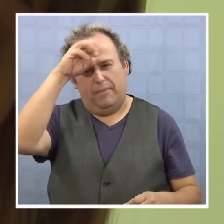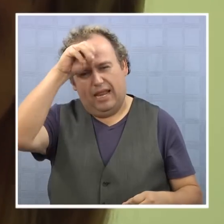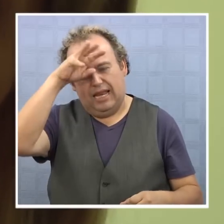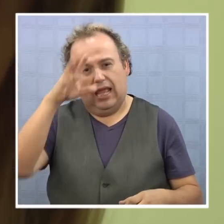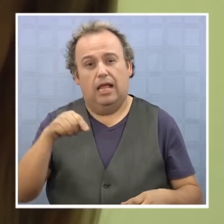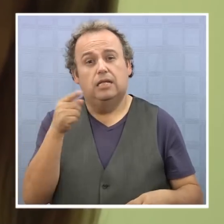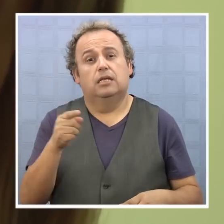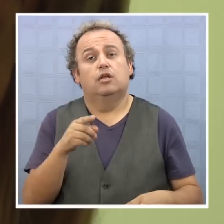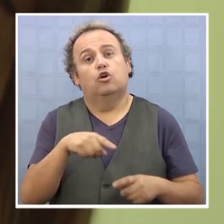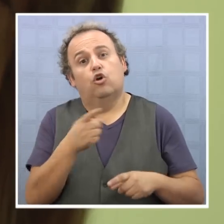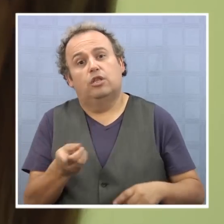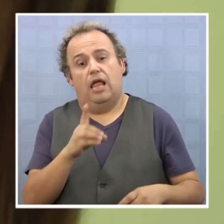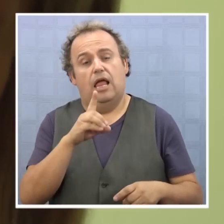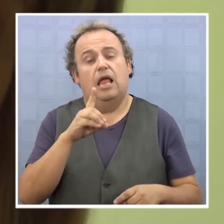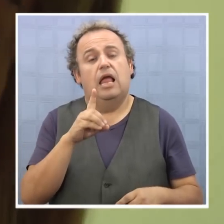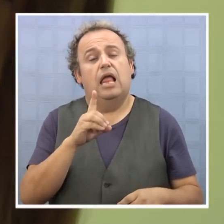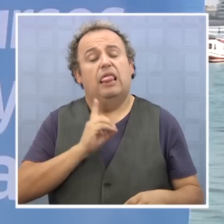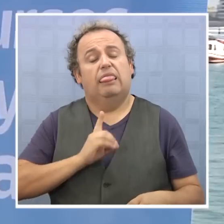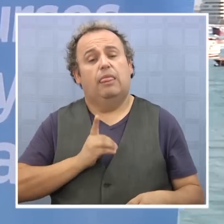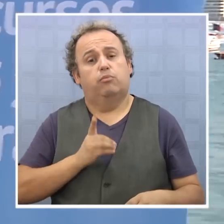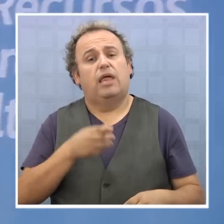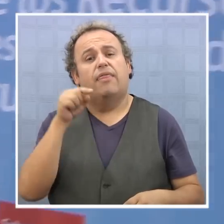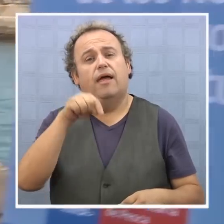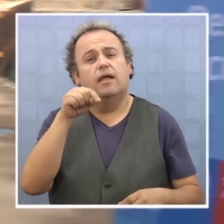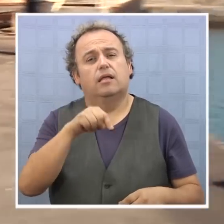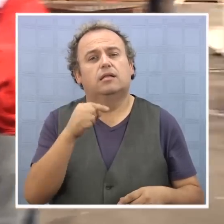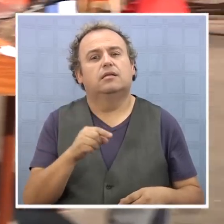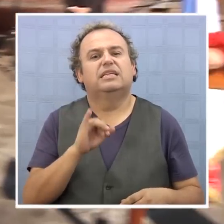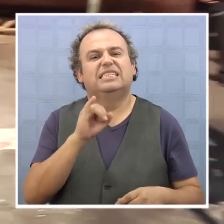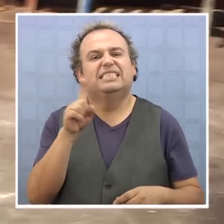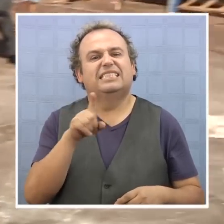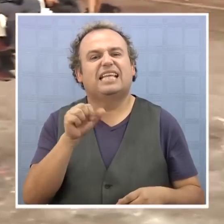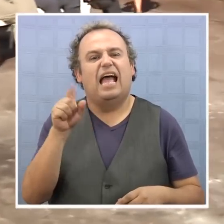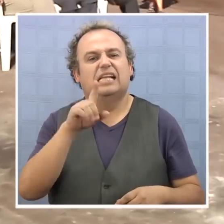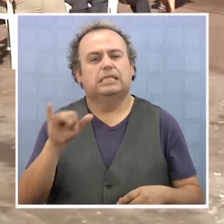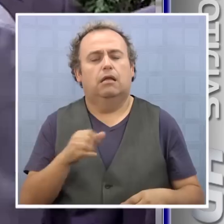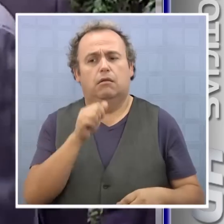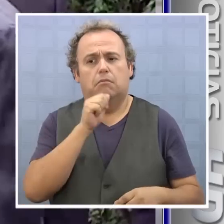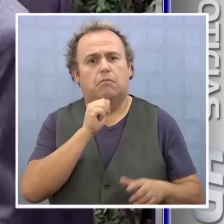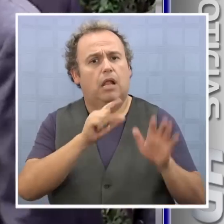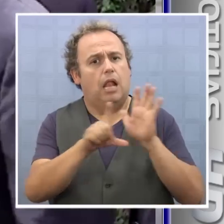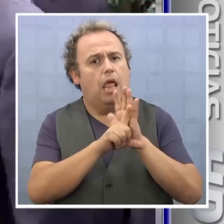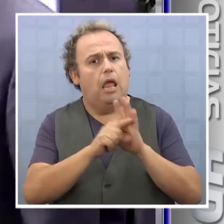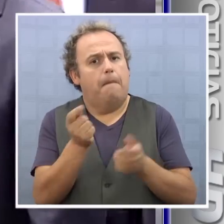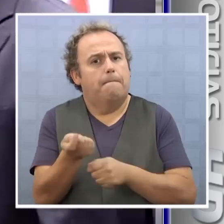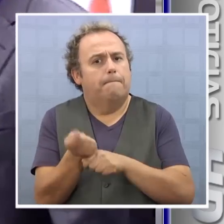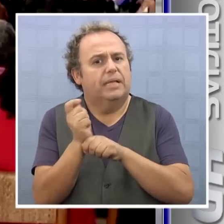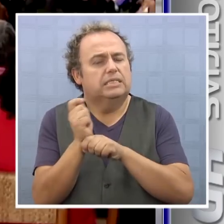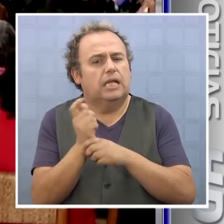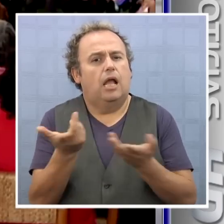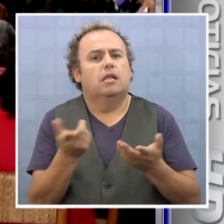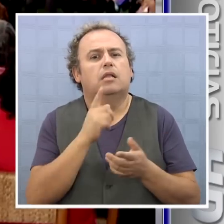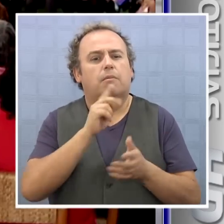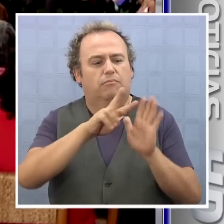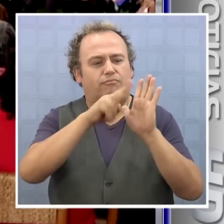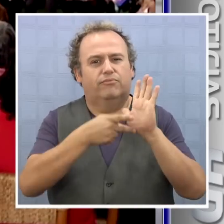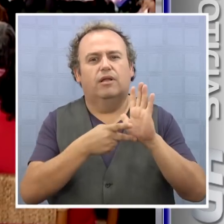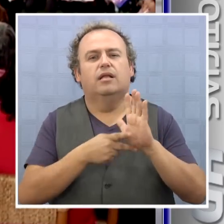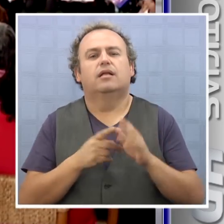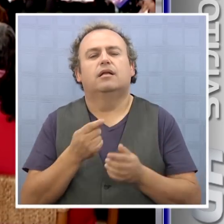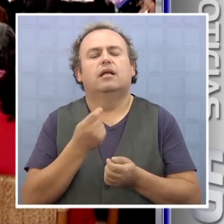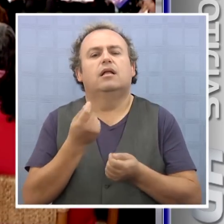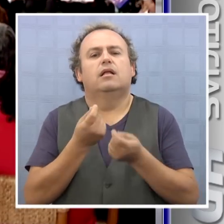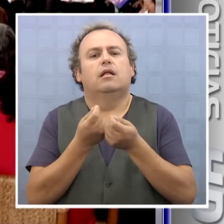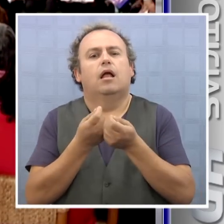Isassi llama la atención que no se mencionaron temas como la ley de pesca y la reforma tributaria, así como